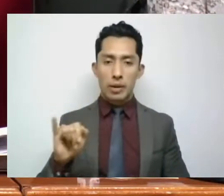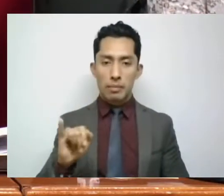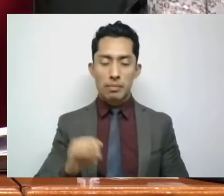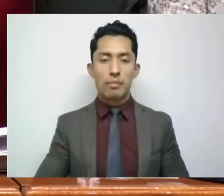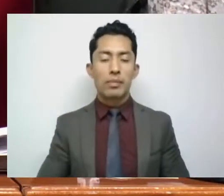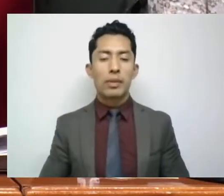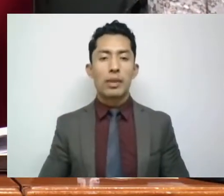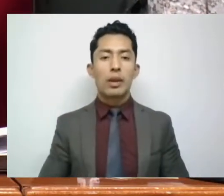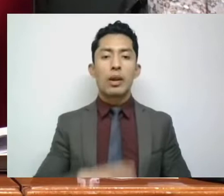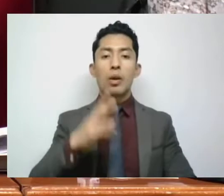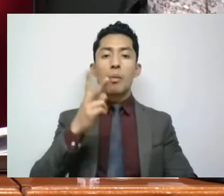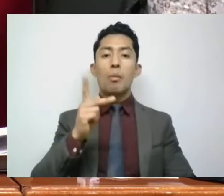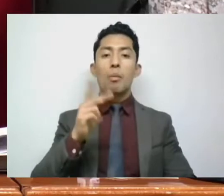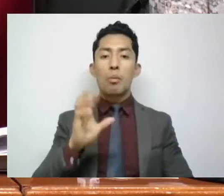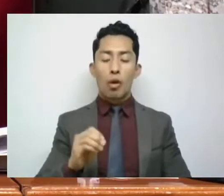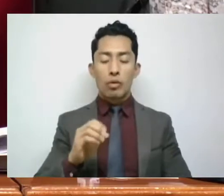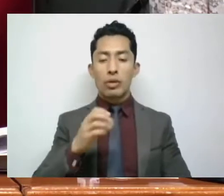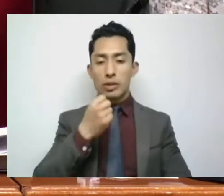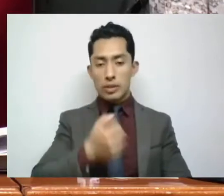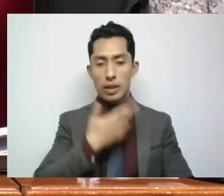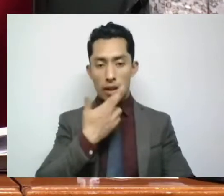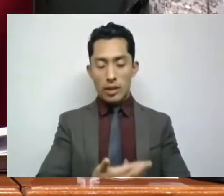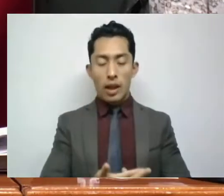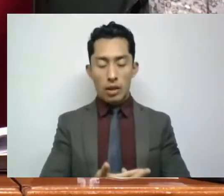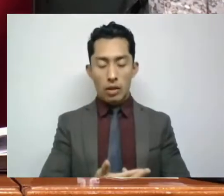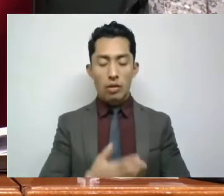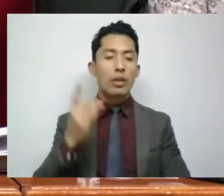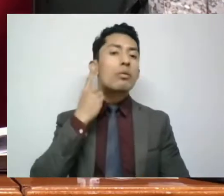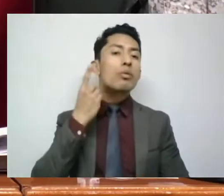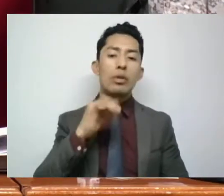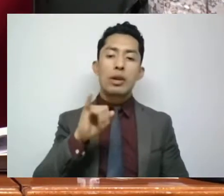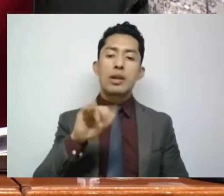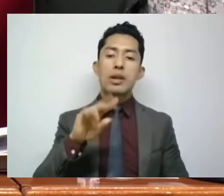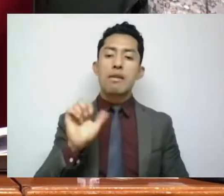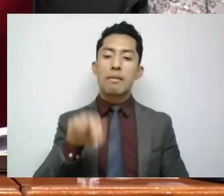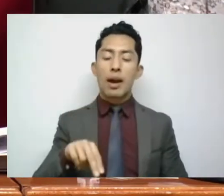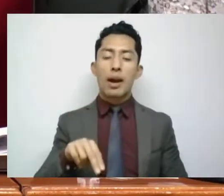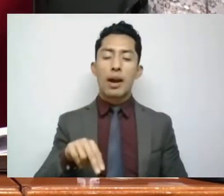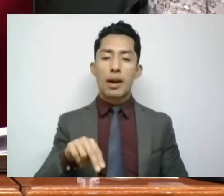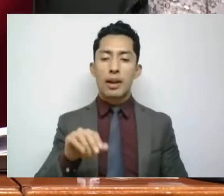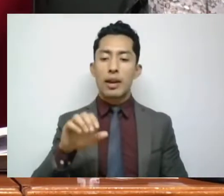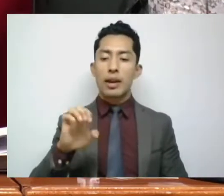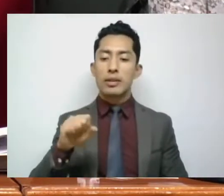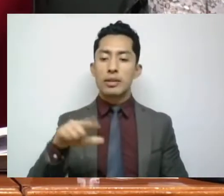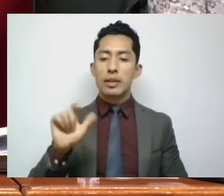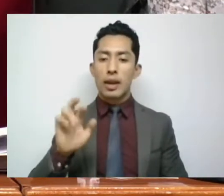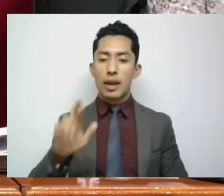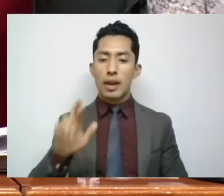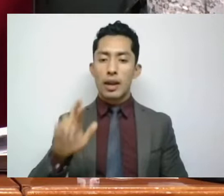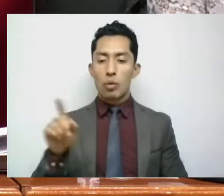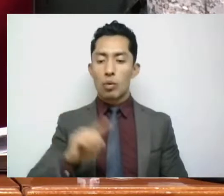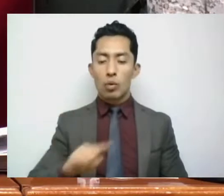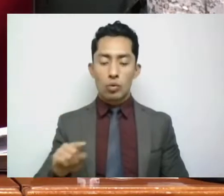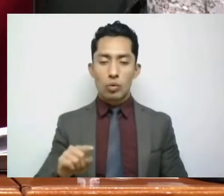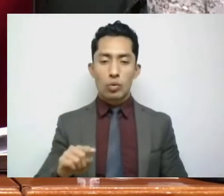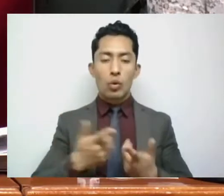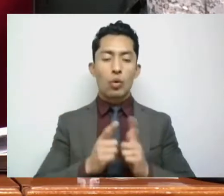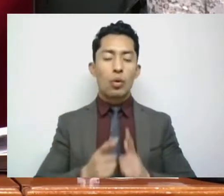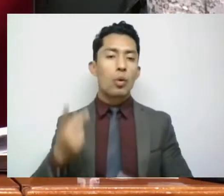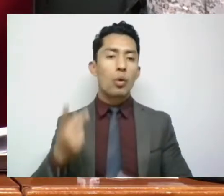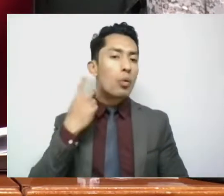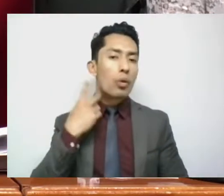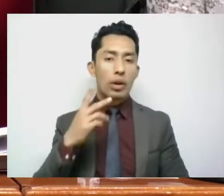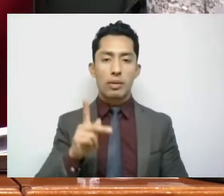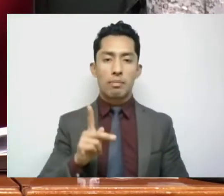Prosecretario, diputado Iván de Jesús Esquer Cruz, Grupo Parlamentario PRI.